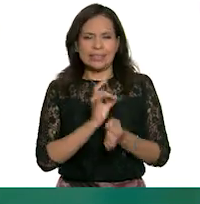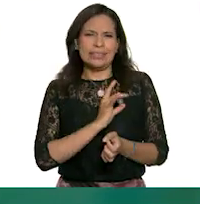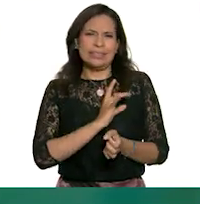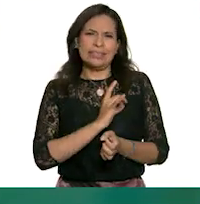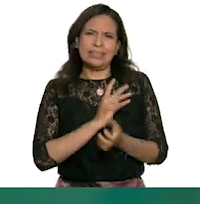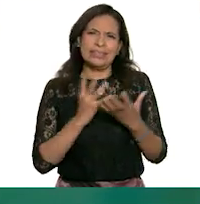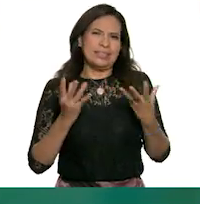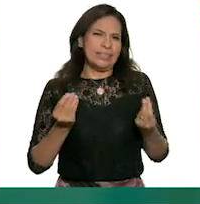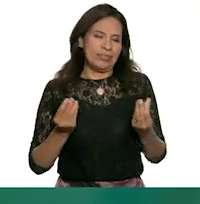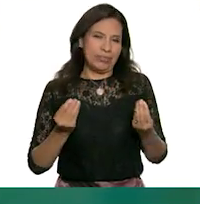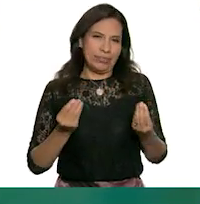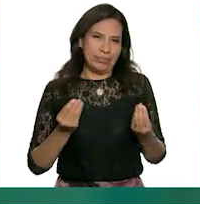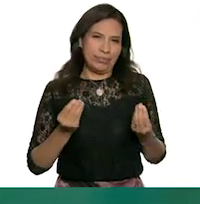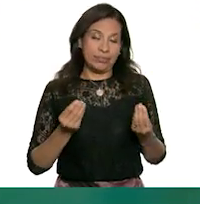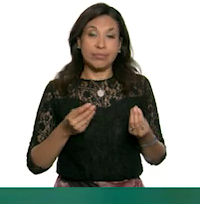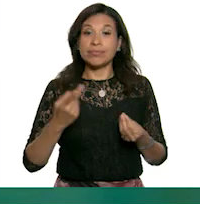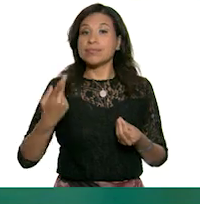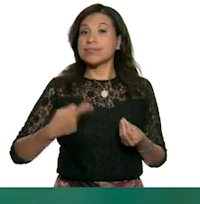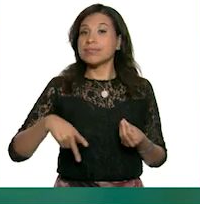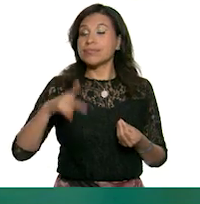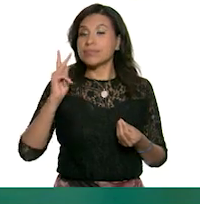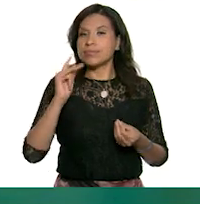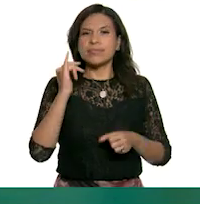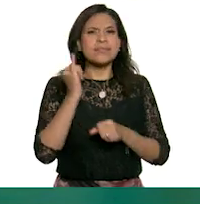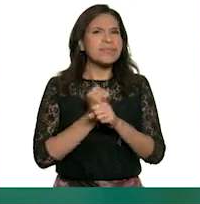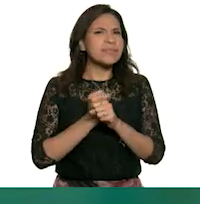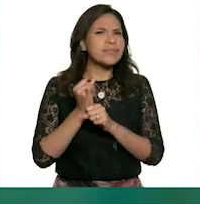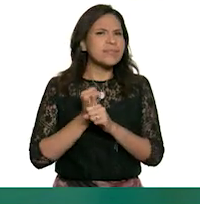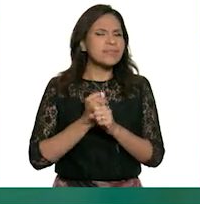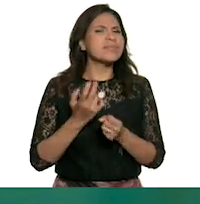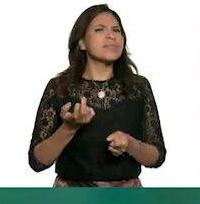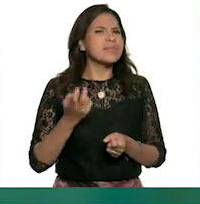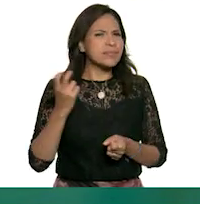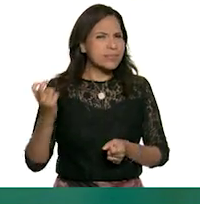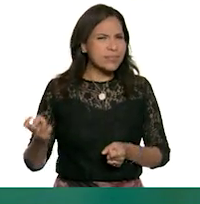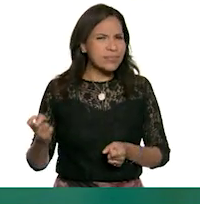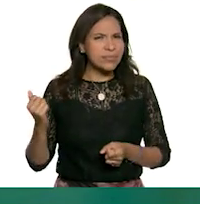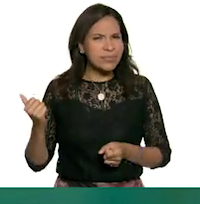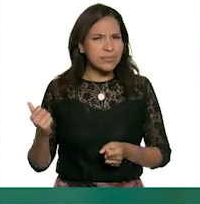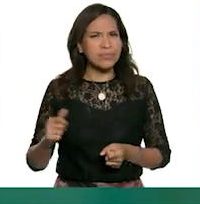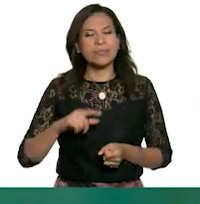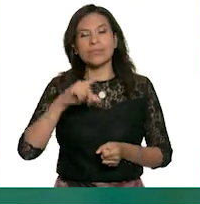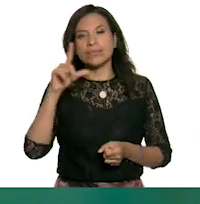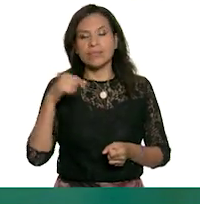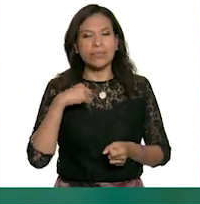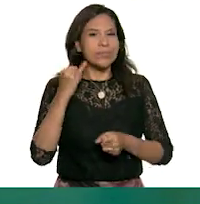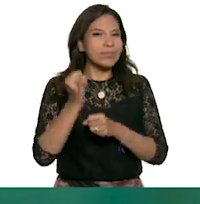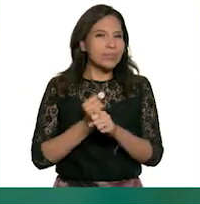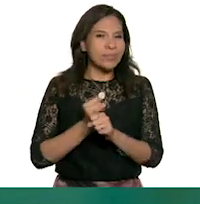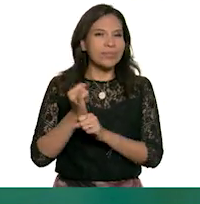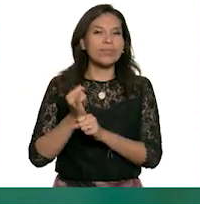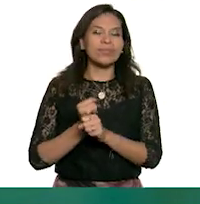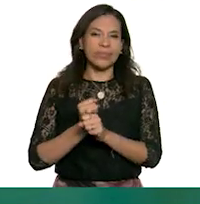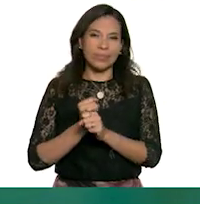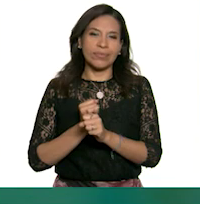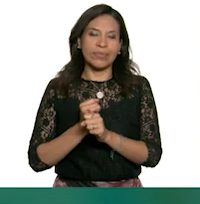muchísimo miedo. Pero investigué acerca de ella. Conforme fui investigando,